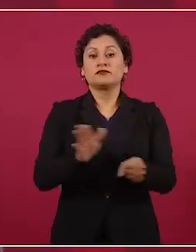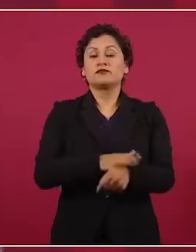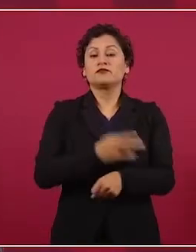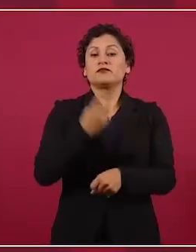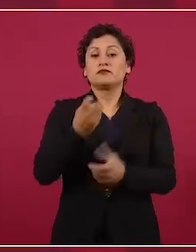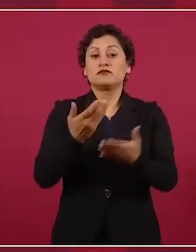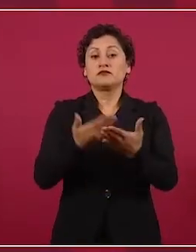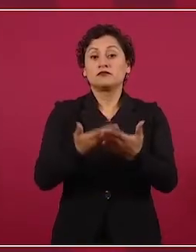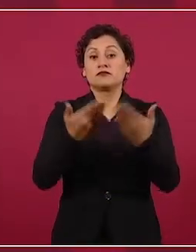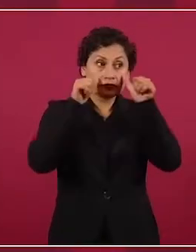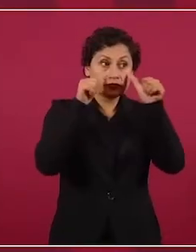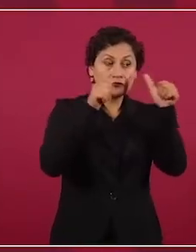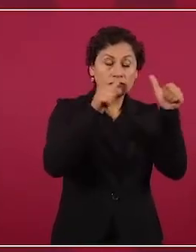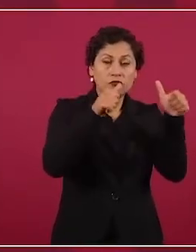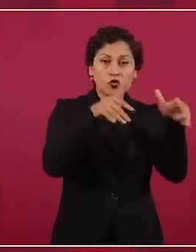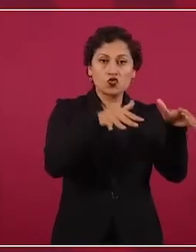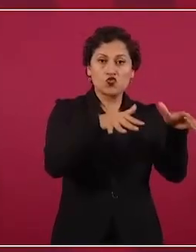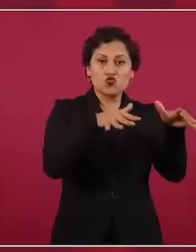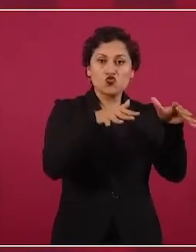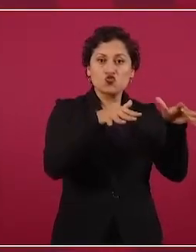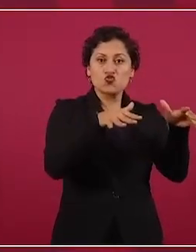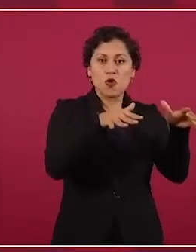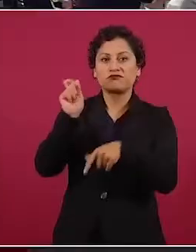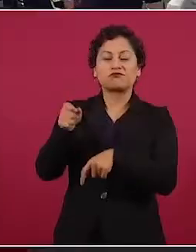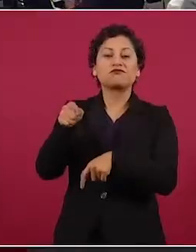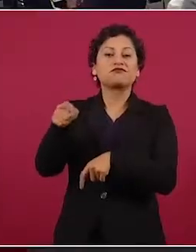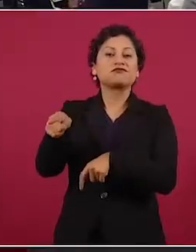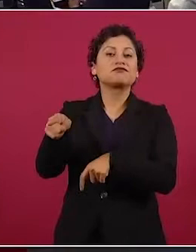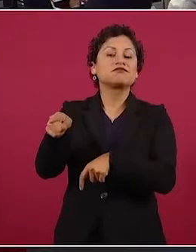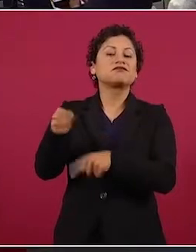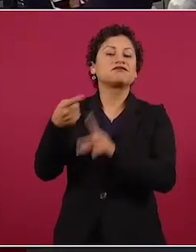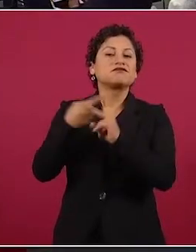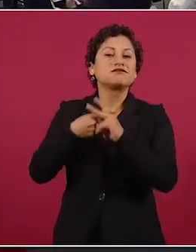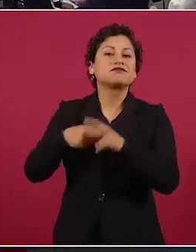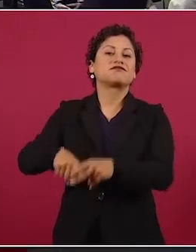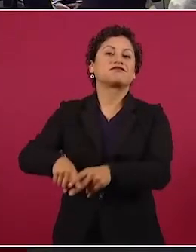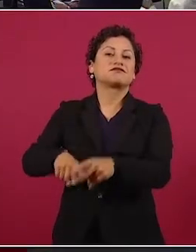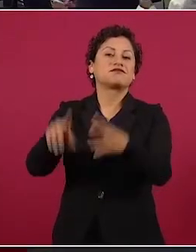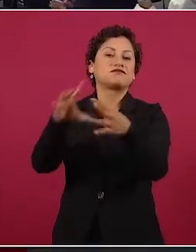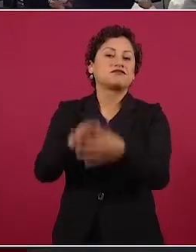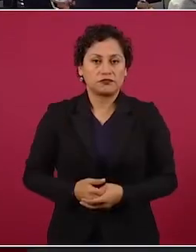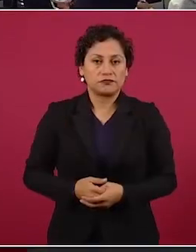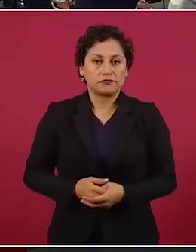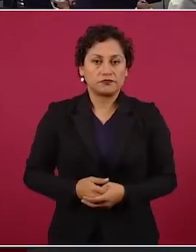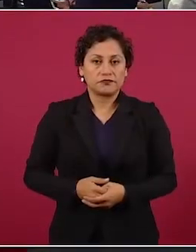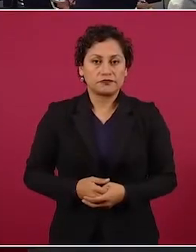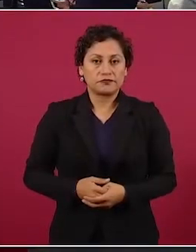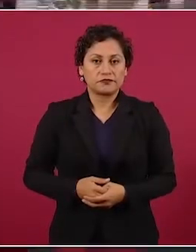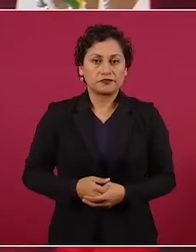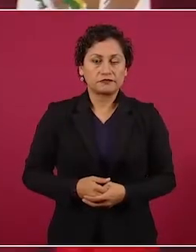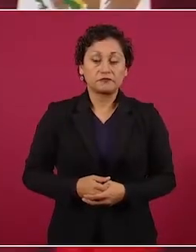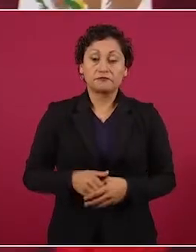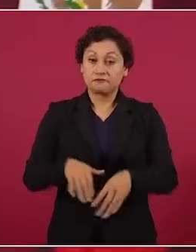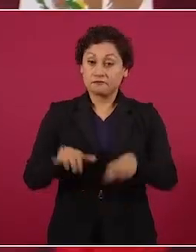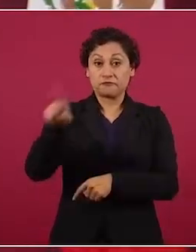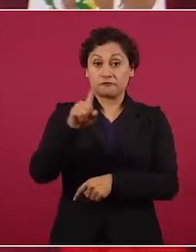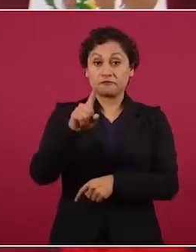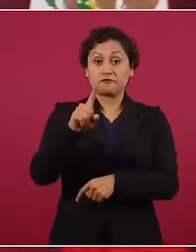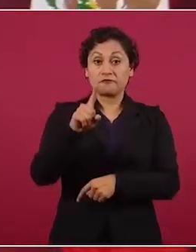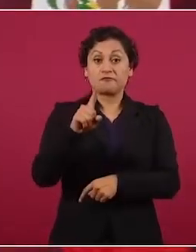empezaron a hablar de los nuevos derechos, en algunos casos